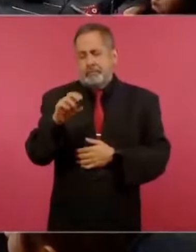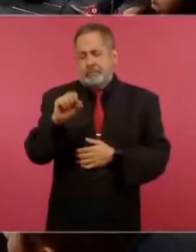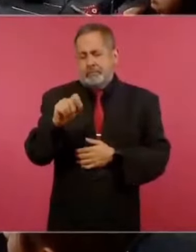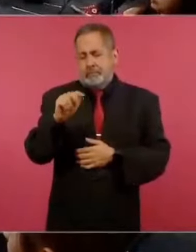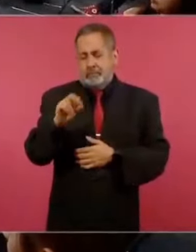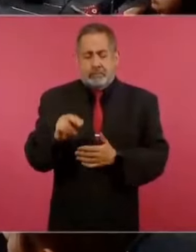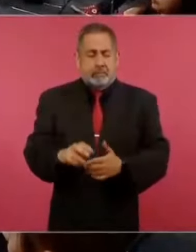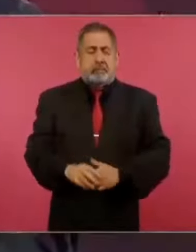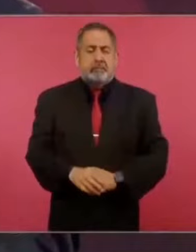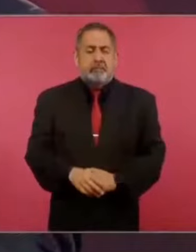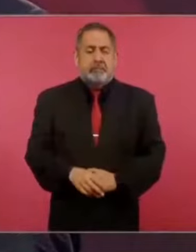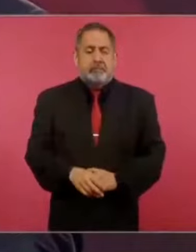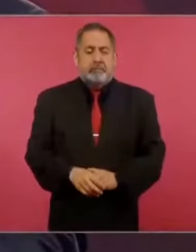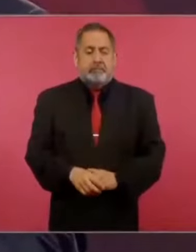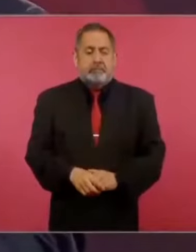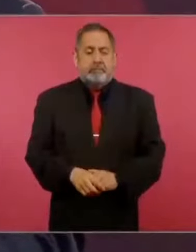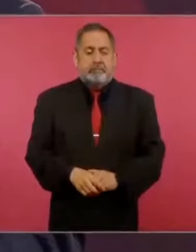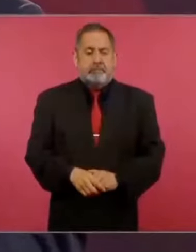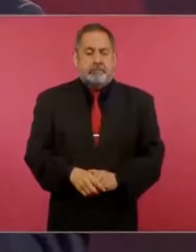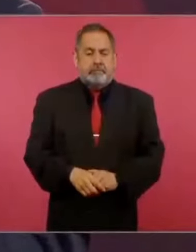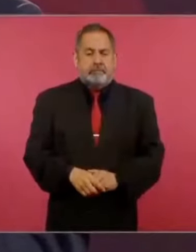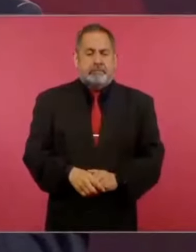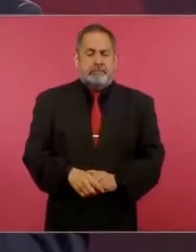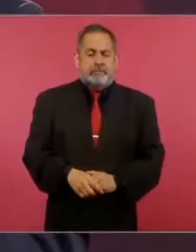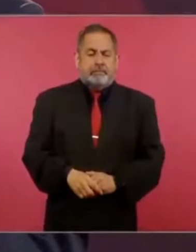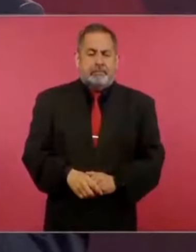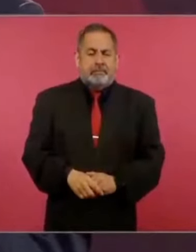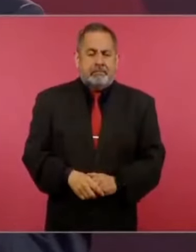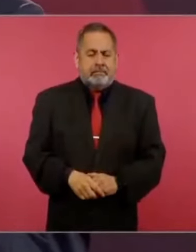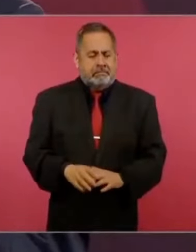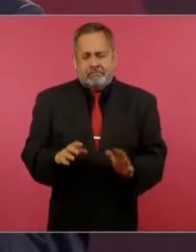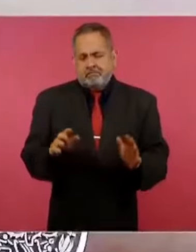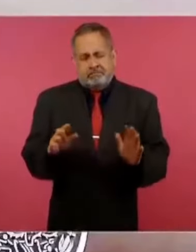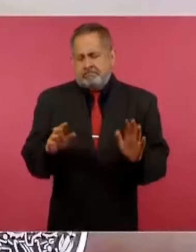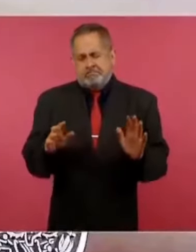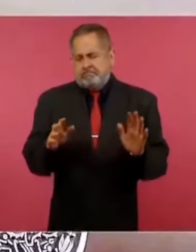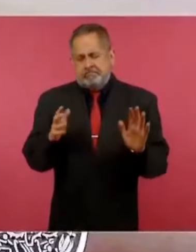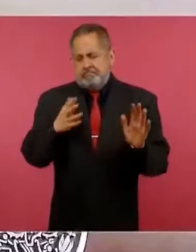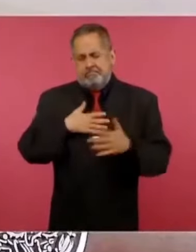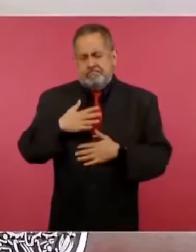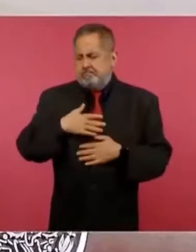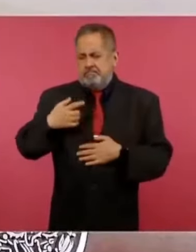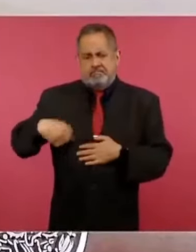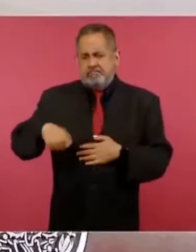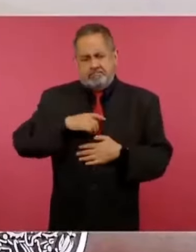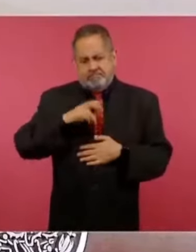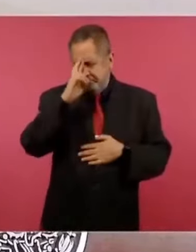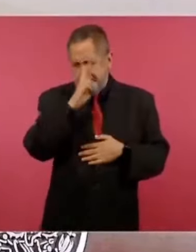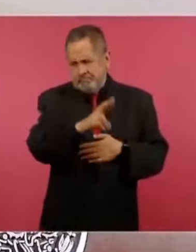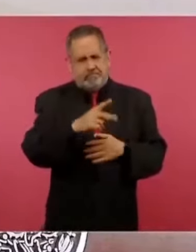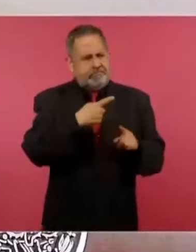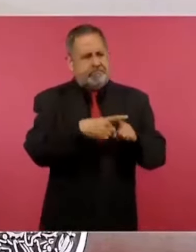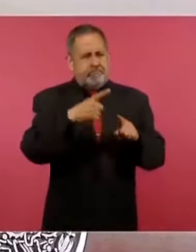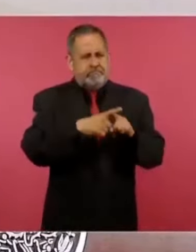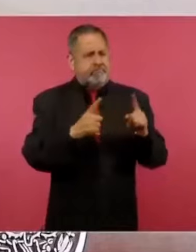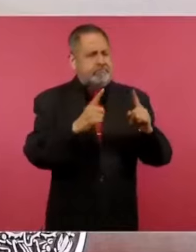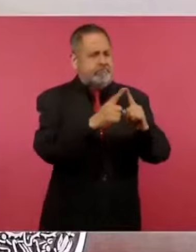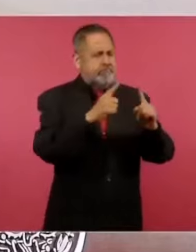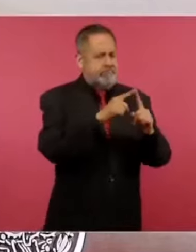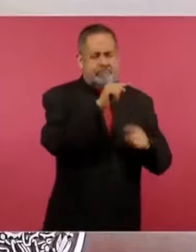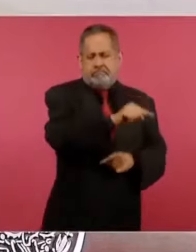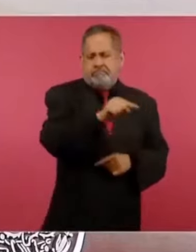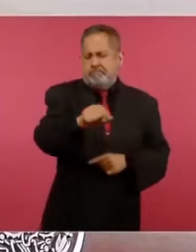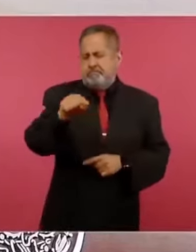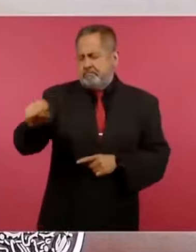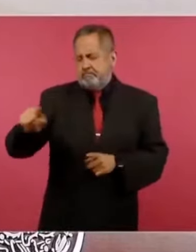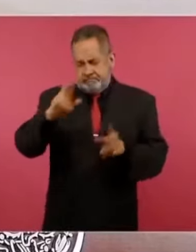Bueno, nosotros somos muy respetuosos de todas las iglesias y